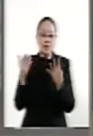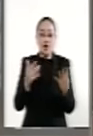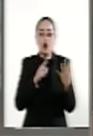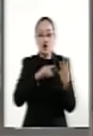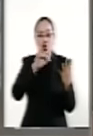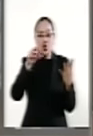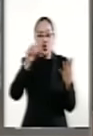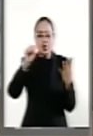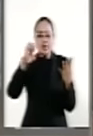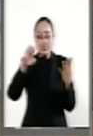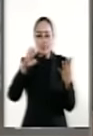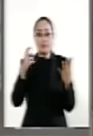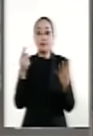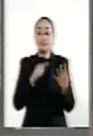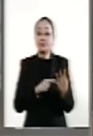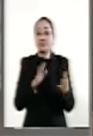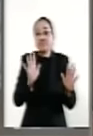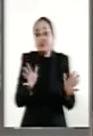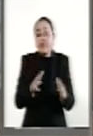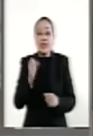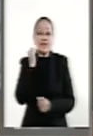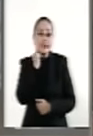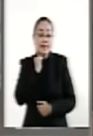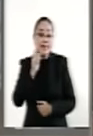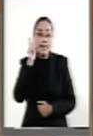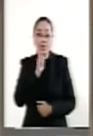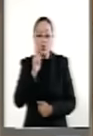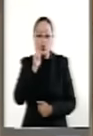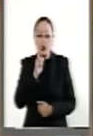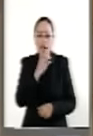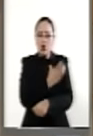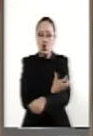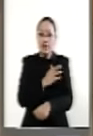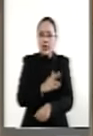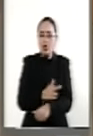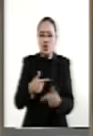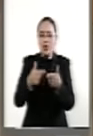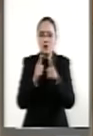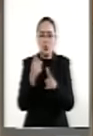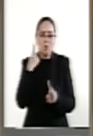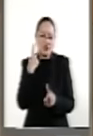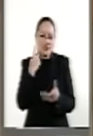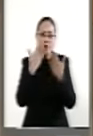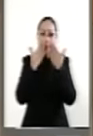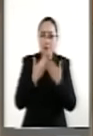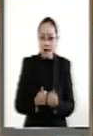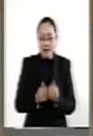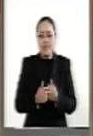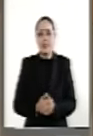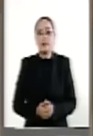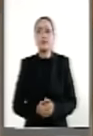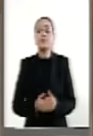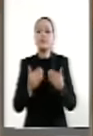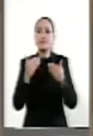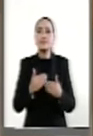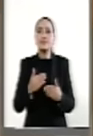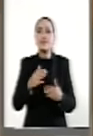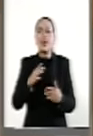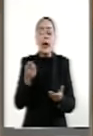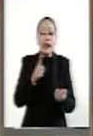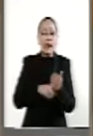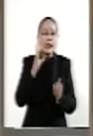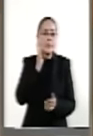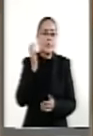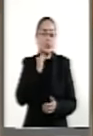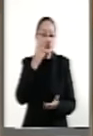verso. Ninguna senadora es coordinadora de fracción parlamentaria. En el Congreso, solo